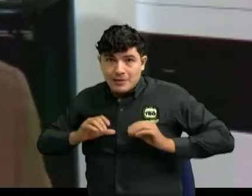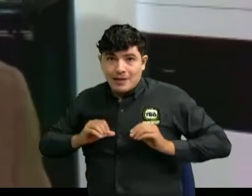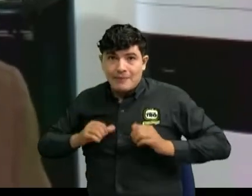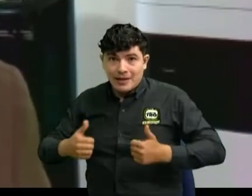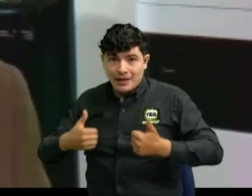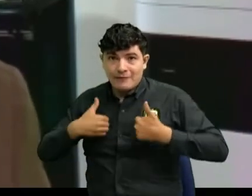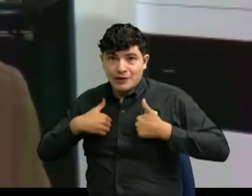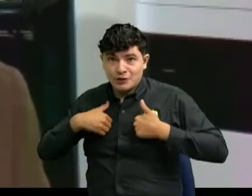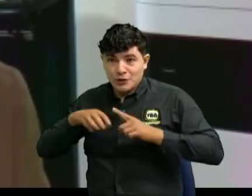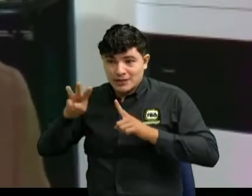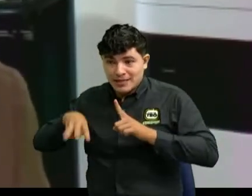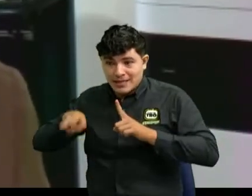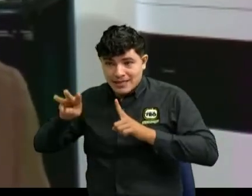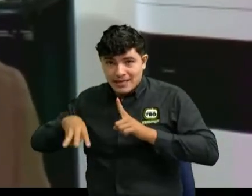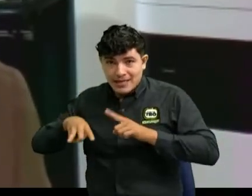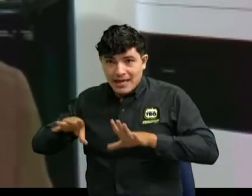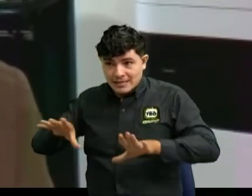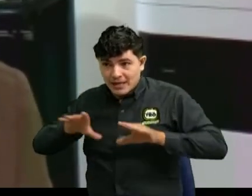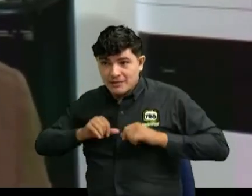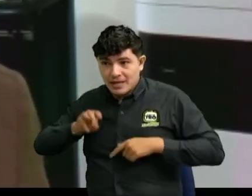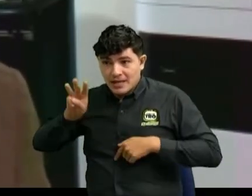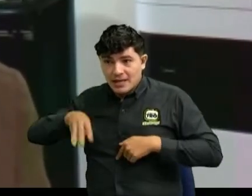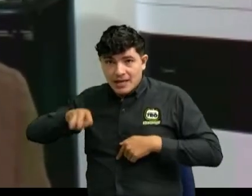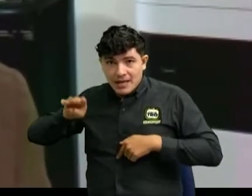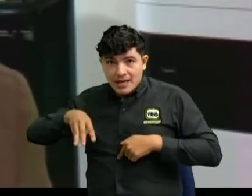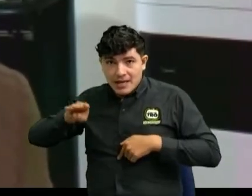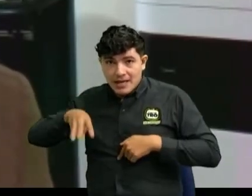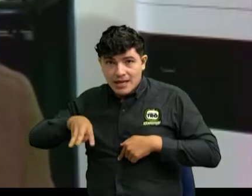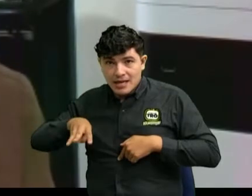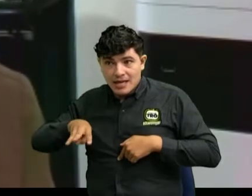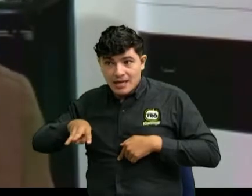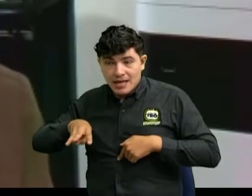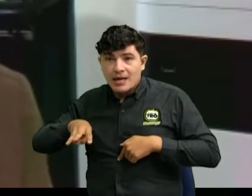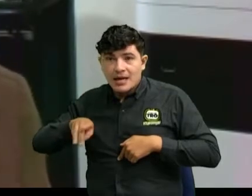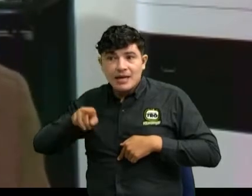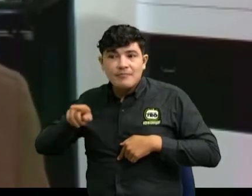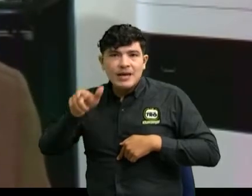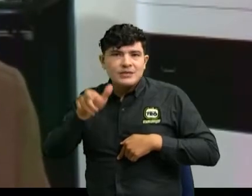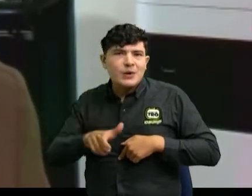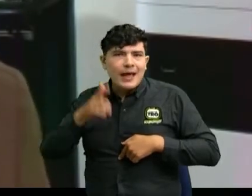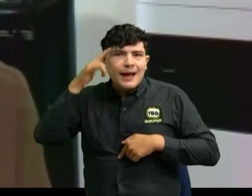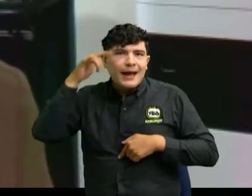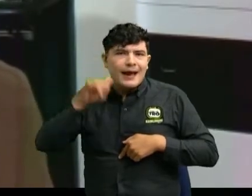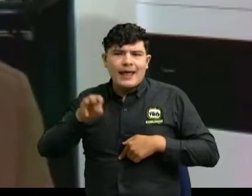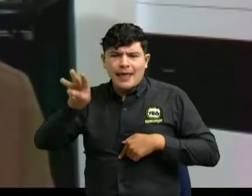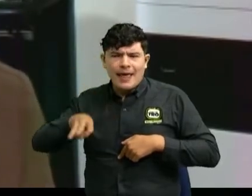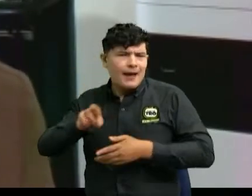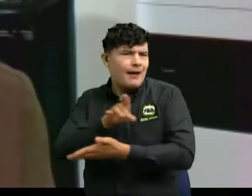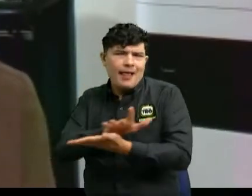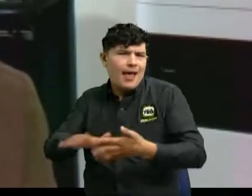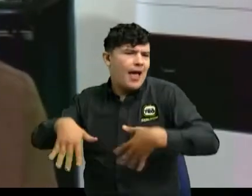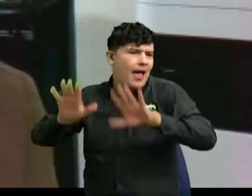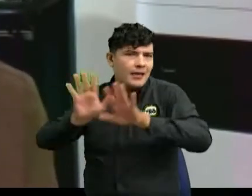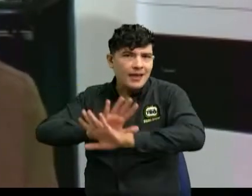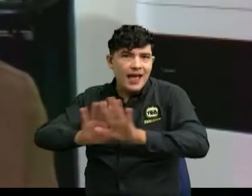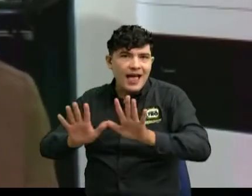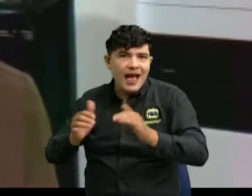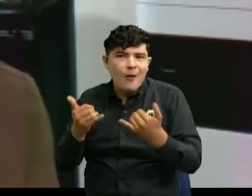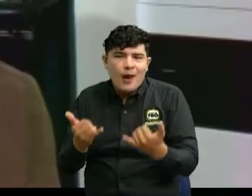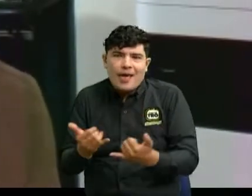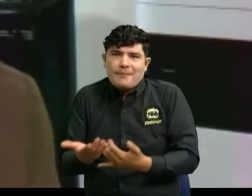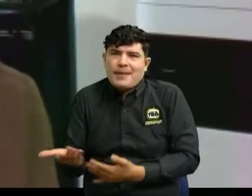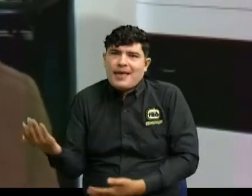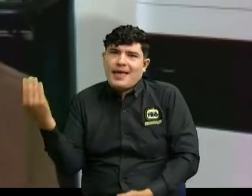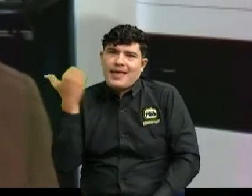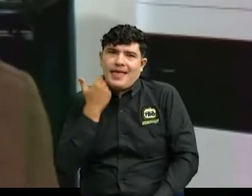beneficio y él creía que esas cuotas no se las iban a cobrar y ahorita se las están cobrando al final. Es decir, están proyectando el